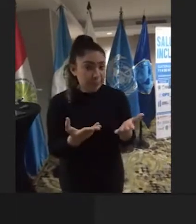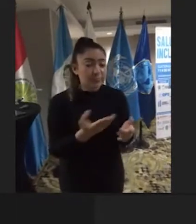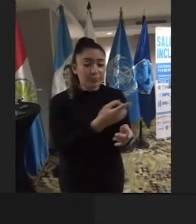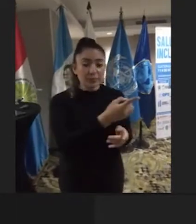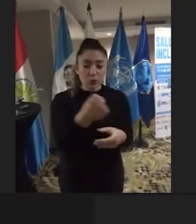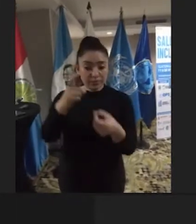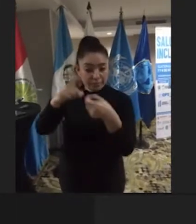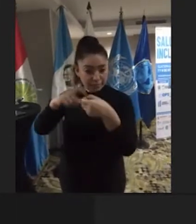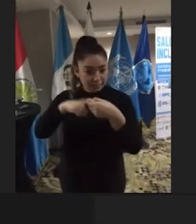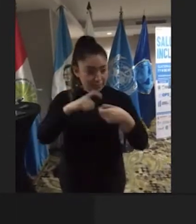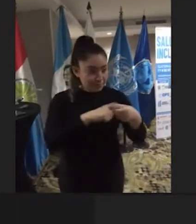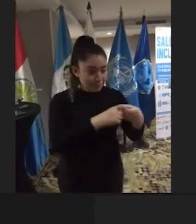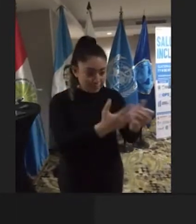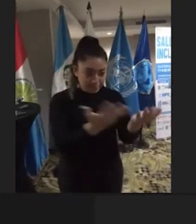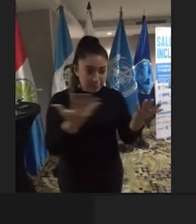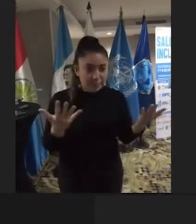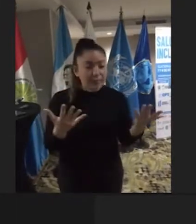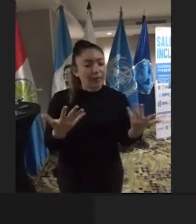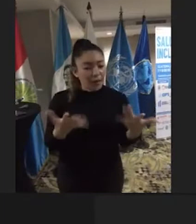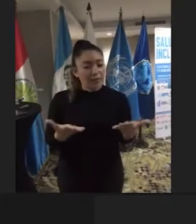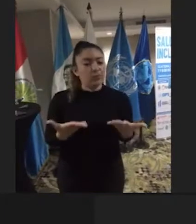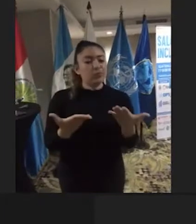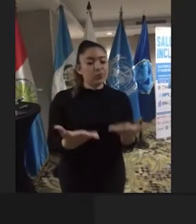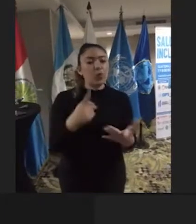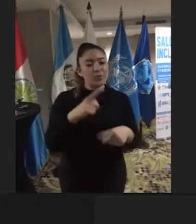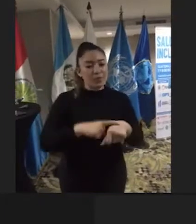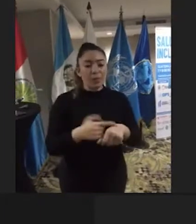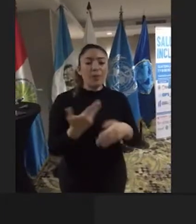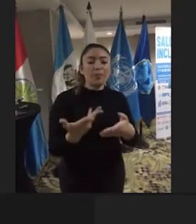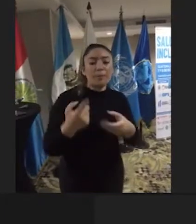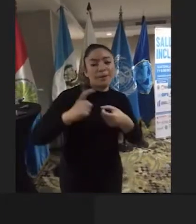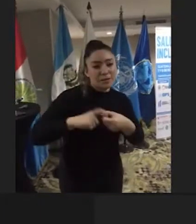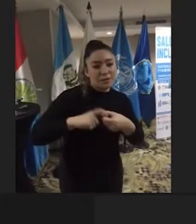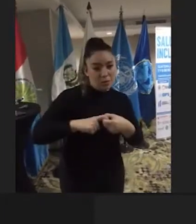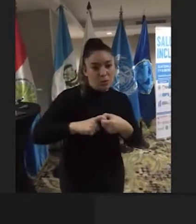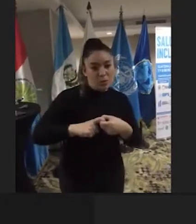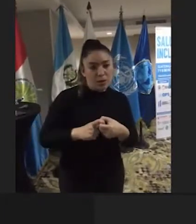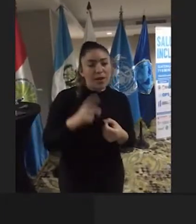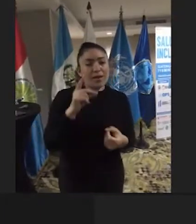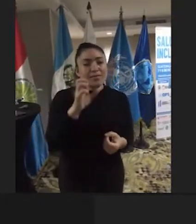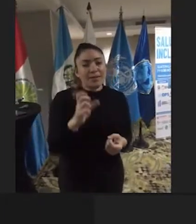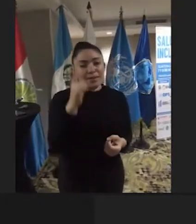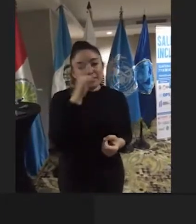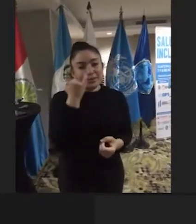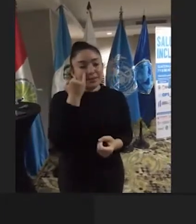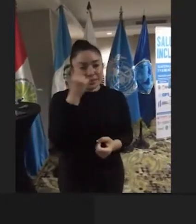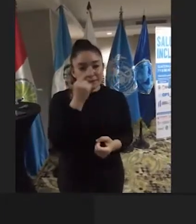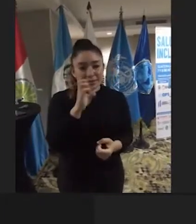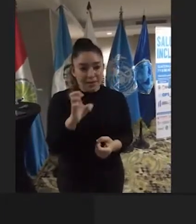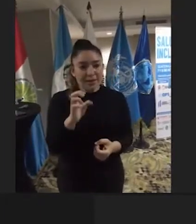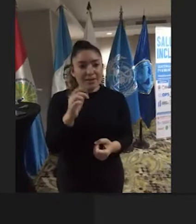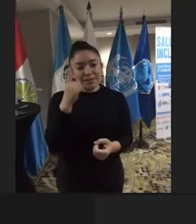participantes, se ha cedido un espacio de participación a Denise Taya, de